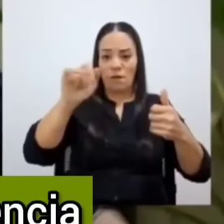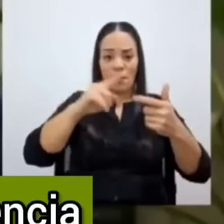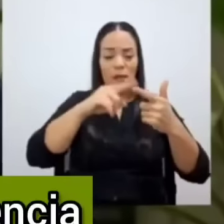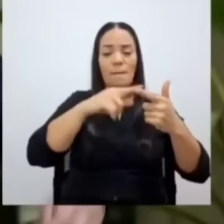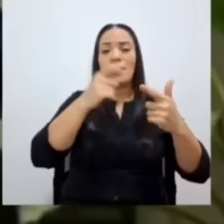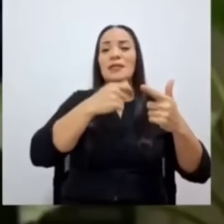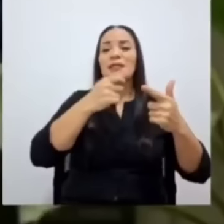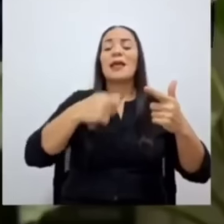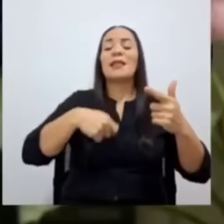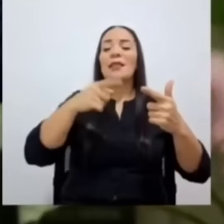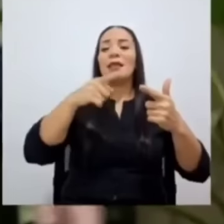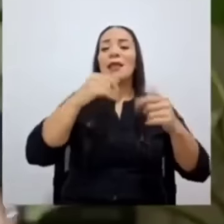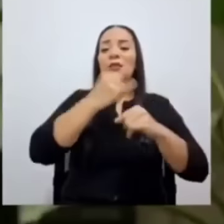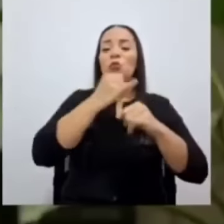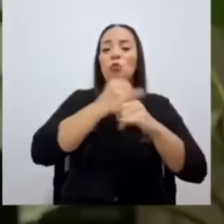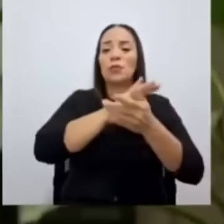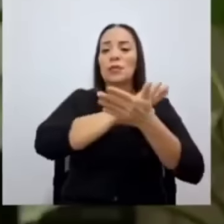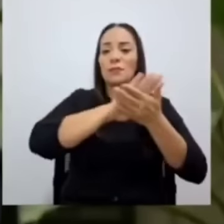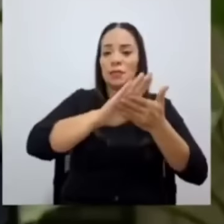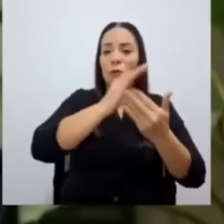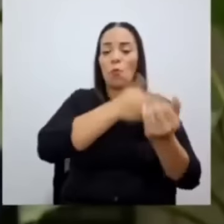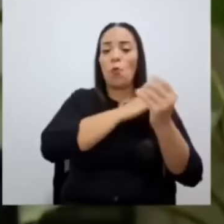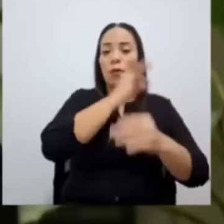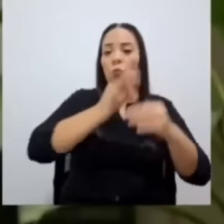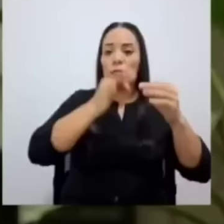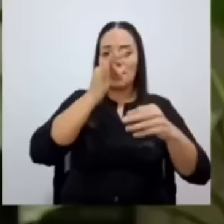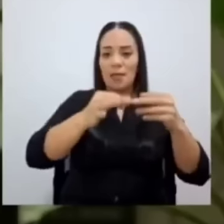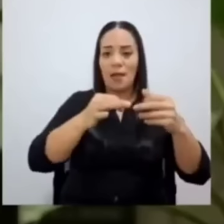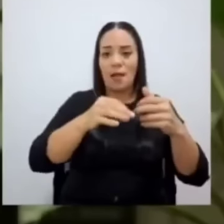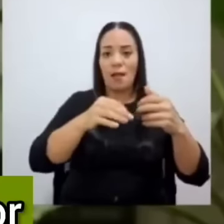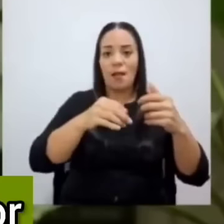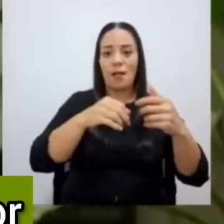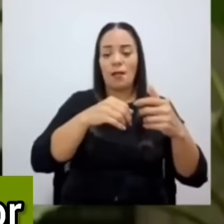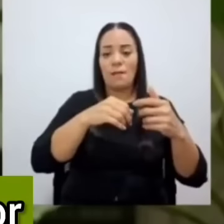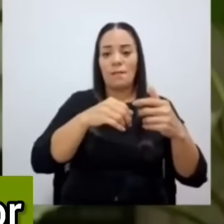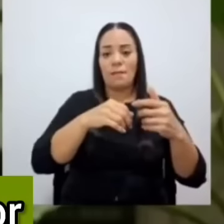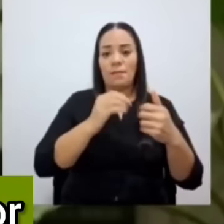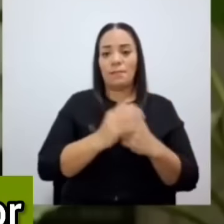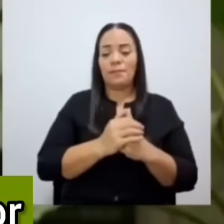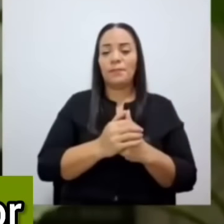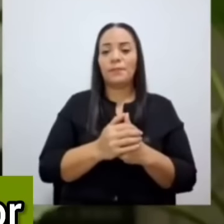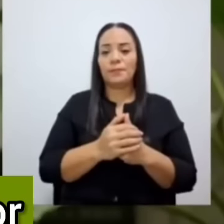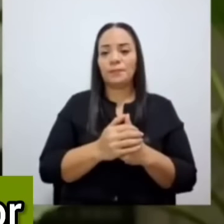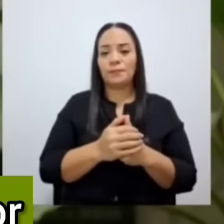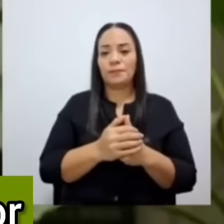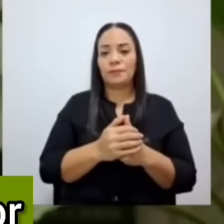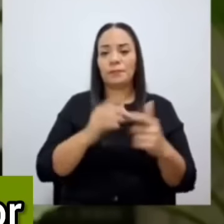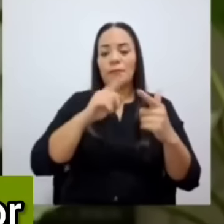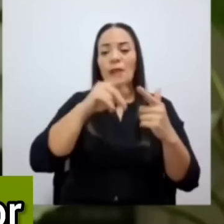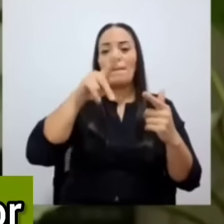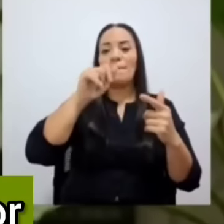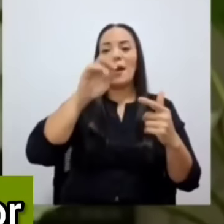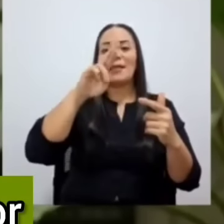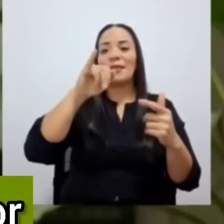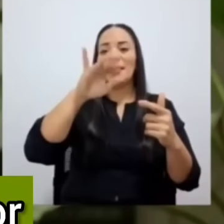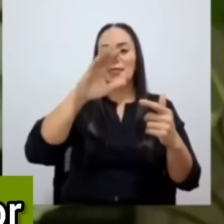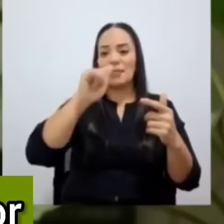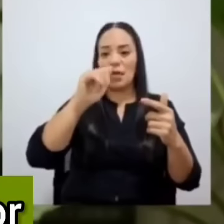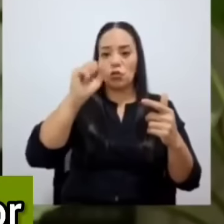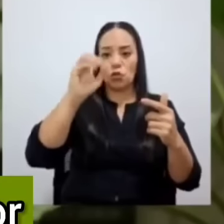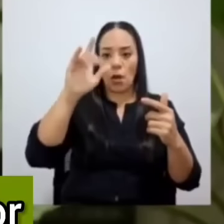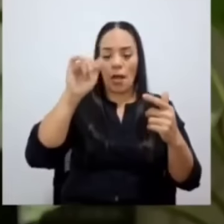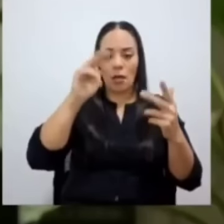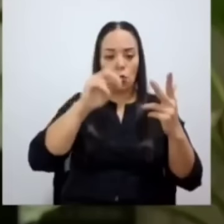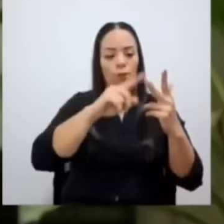Transparencia del Poder Judicial, la señora Patricia Solano, el